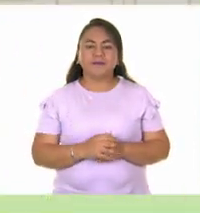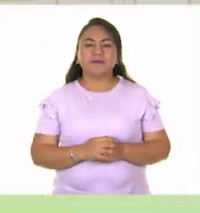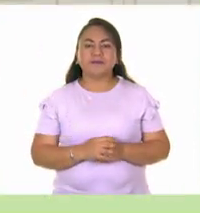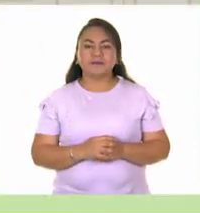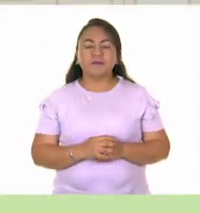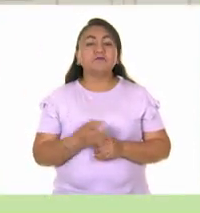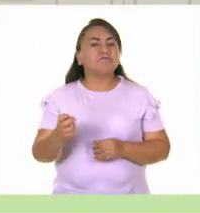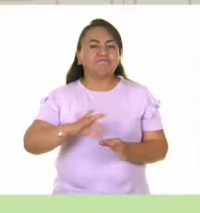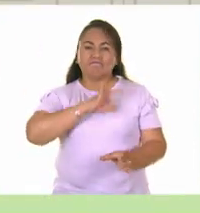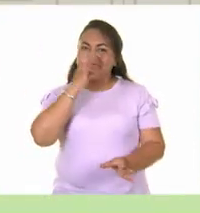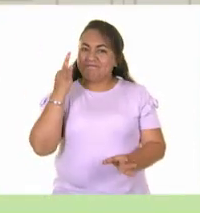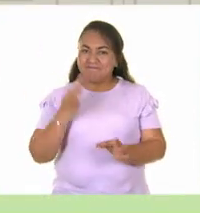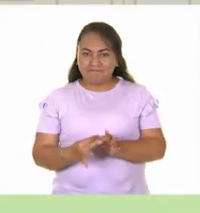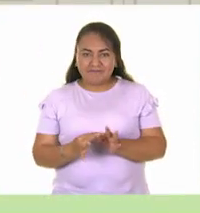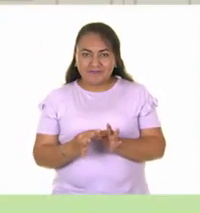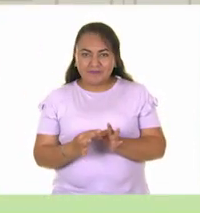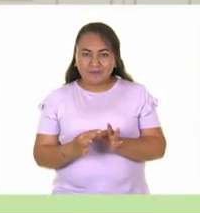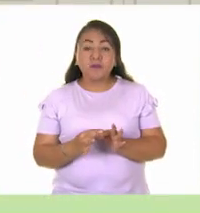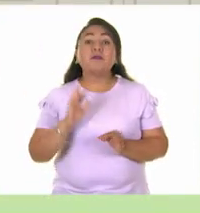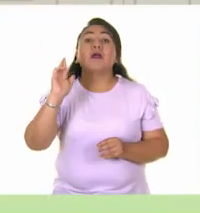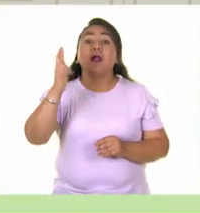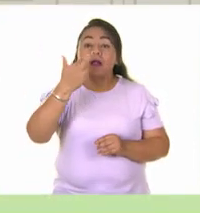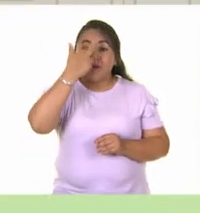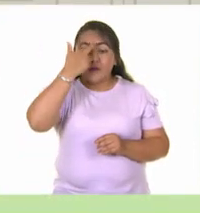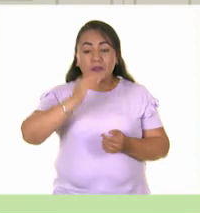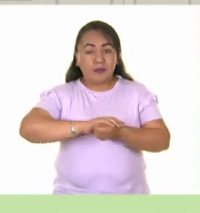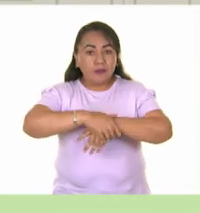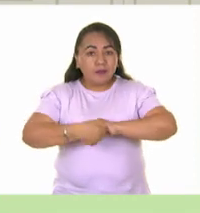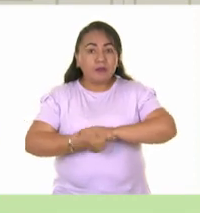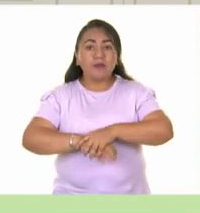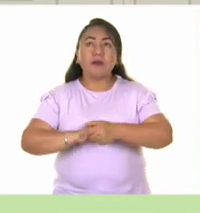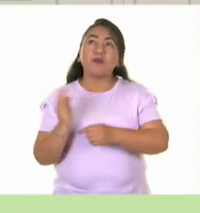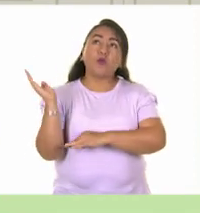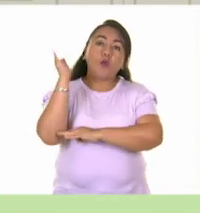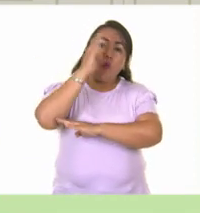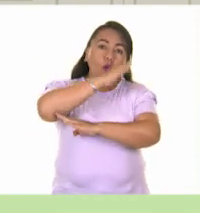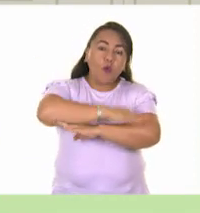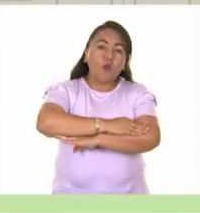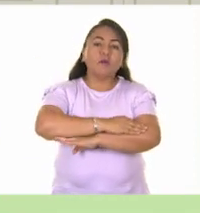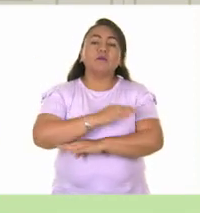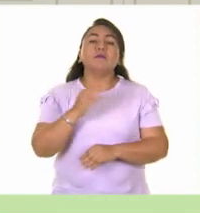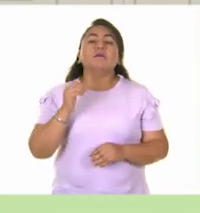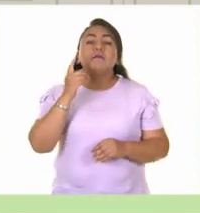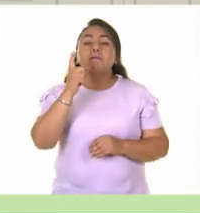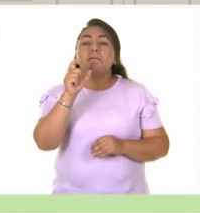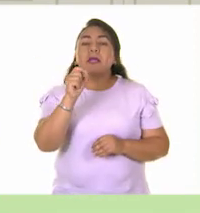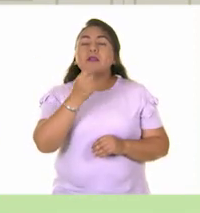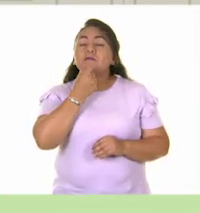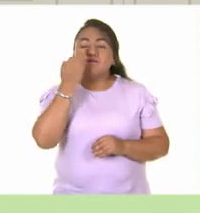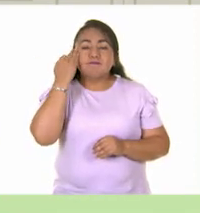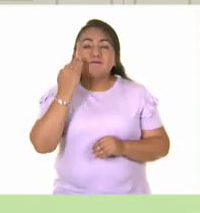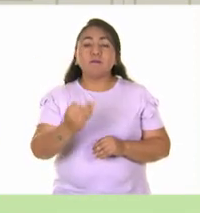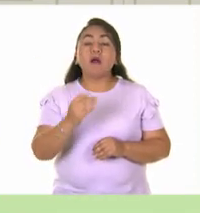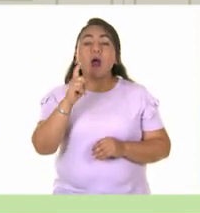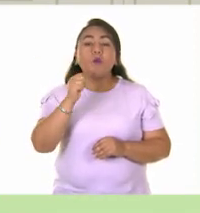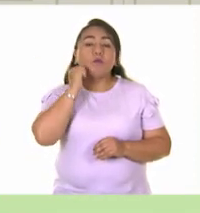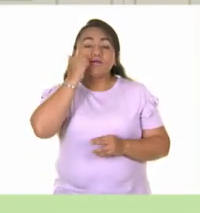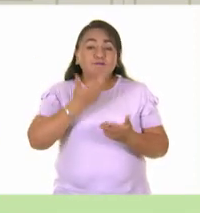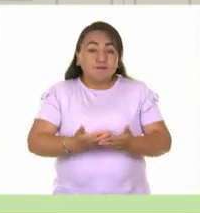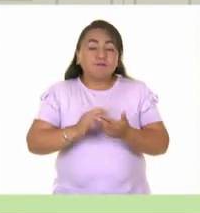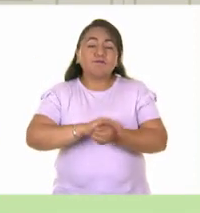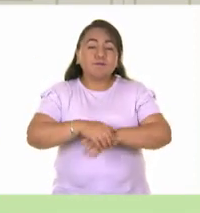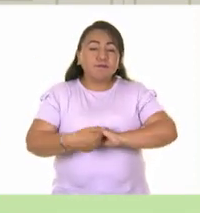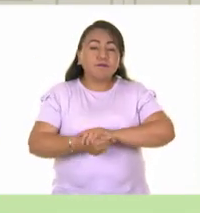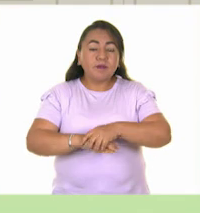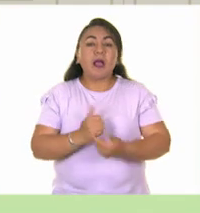Esto es todo por ahora. Recuerden que lavarse las manos varias veces al día, durante 20 segundos con suficiente agua y